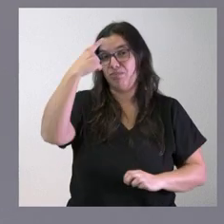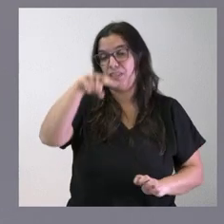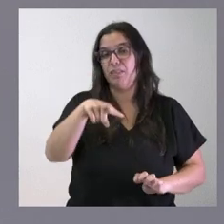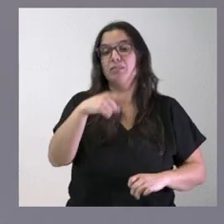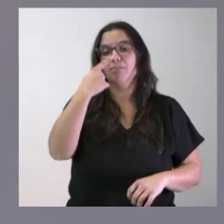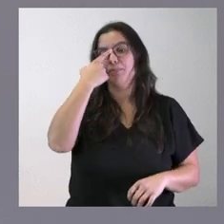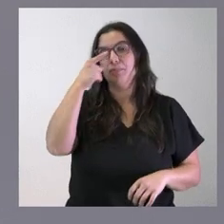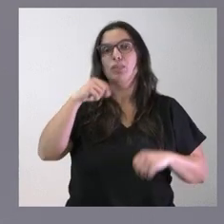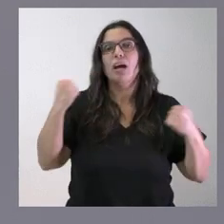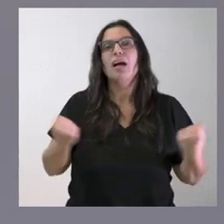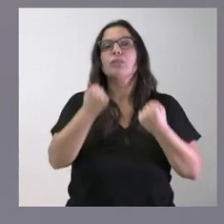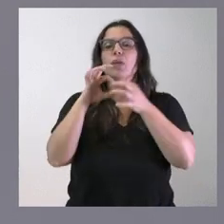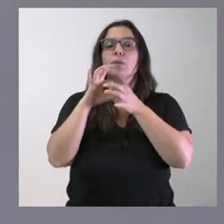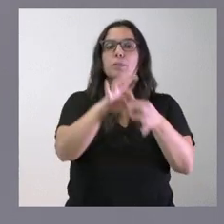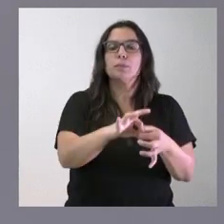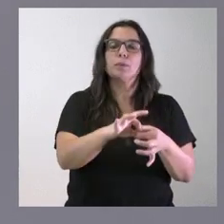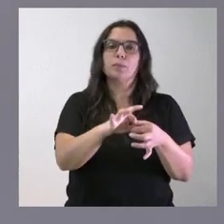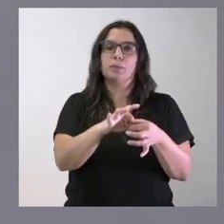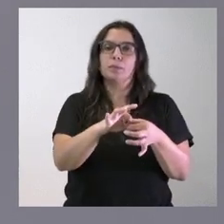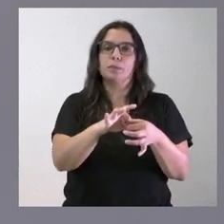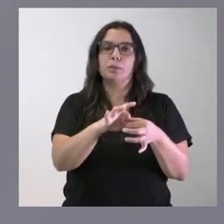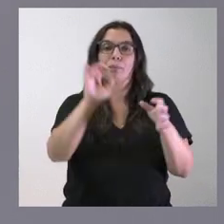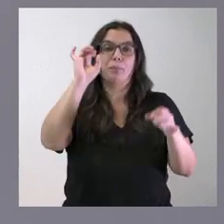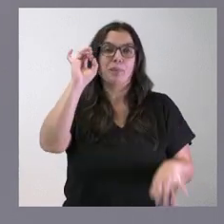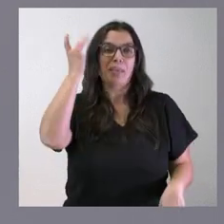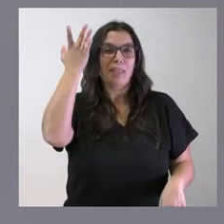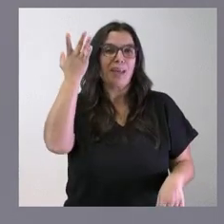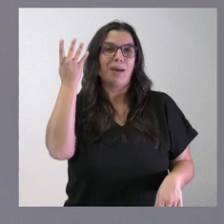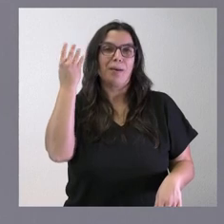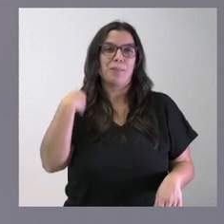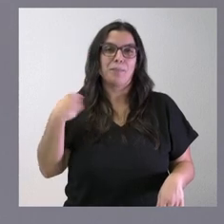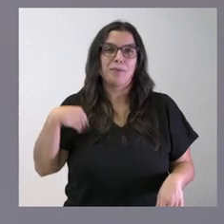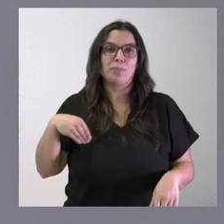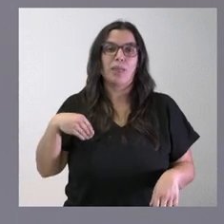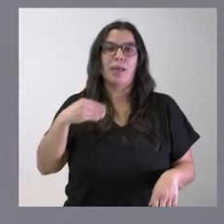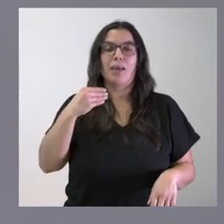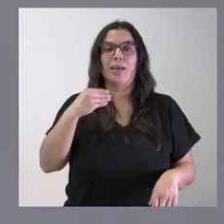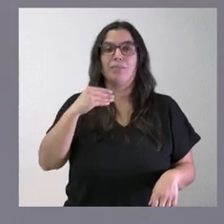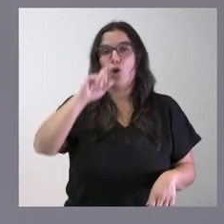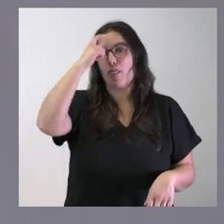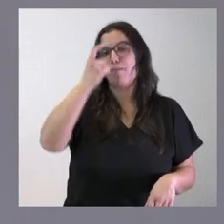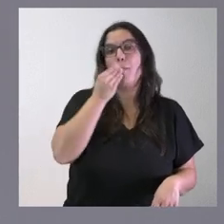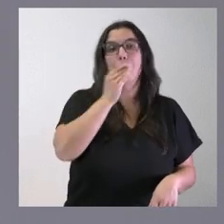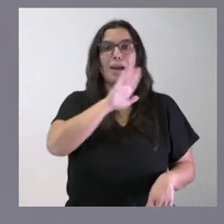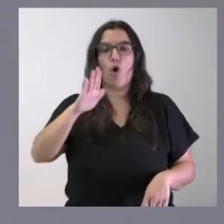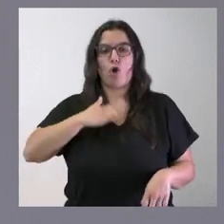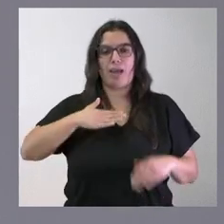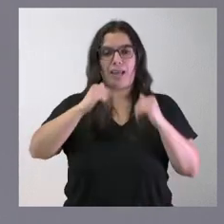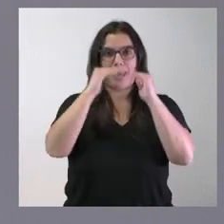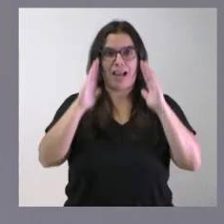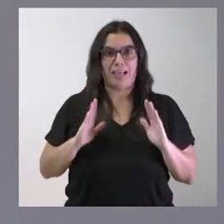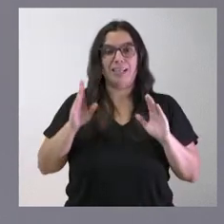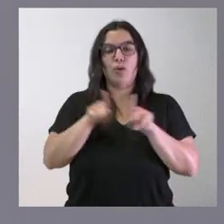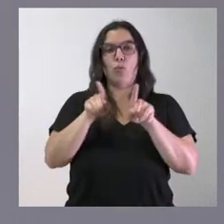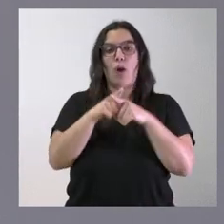actuaciones vinculadas a esta idea de mejor en casa y con estas unidades de convivencia